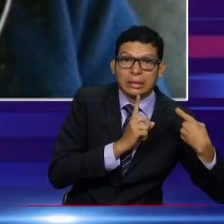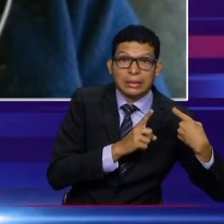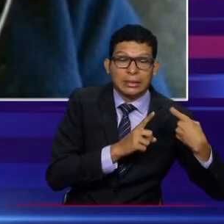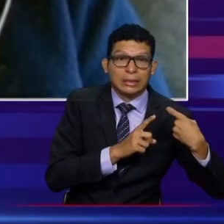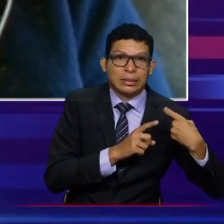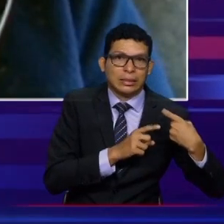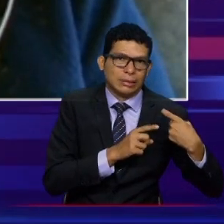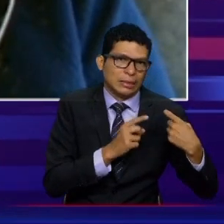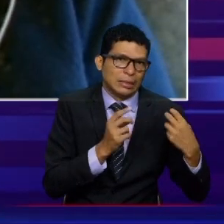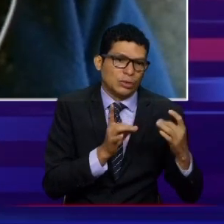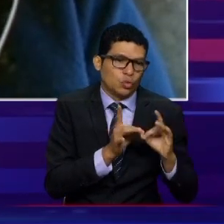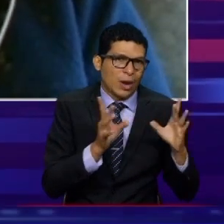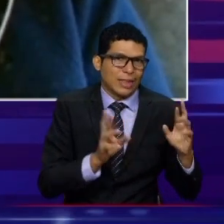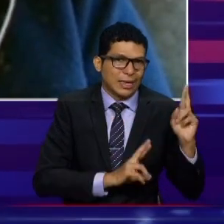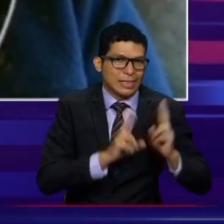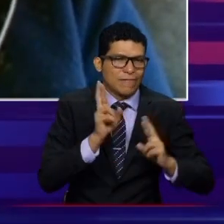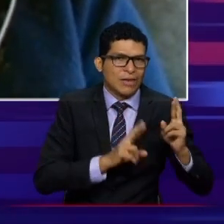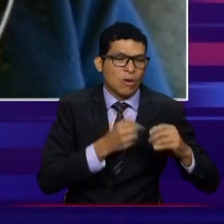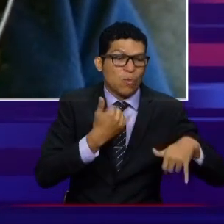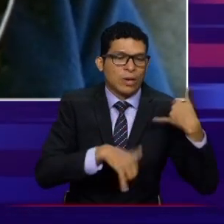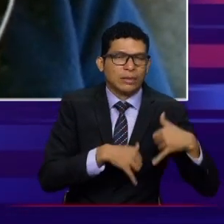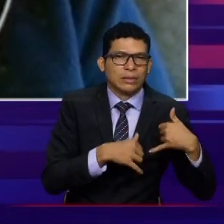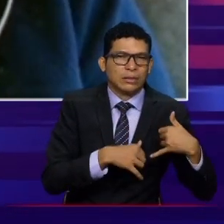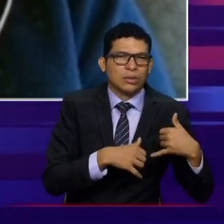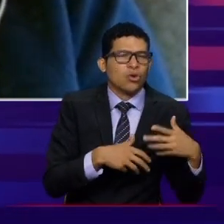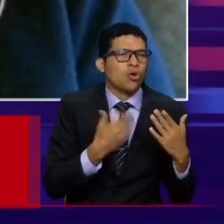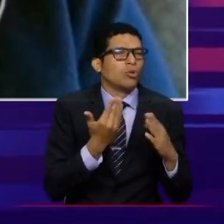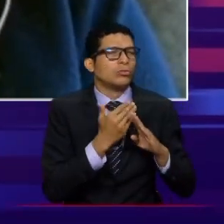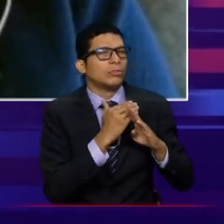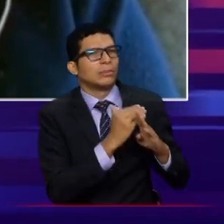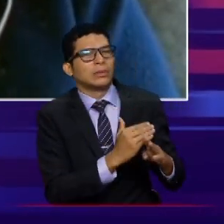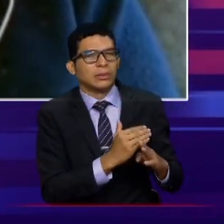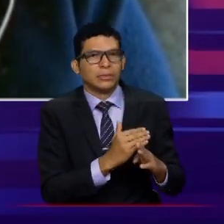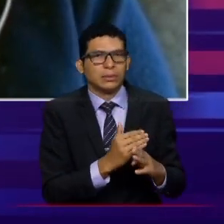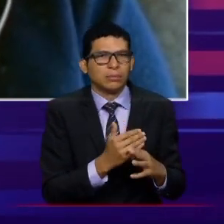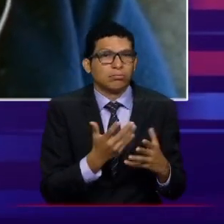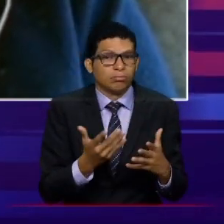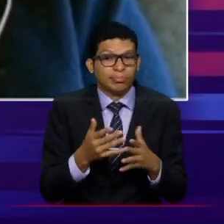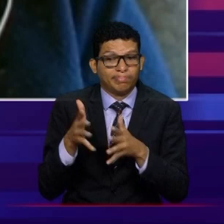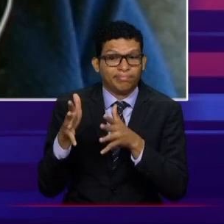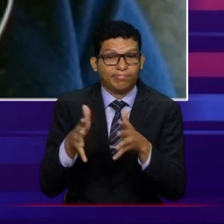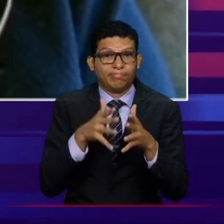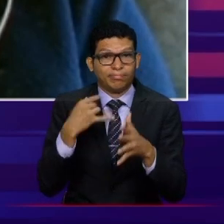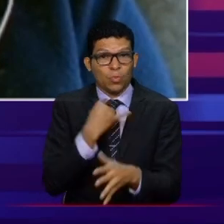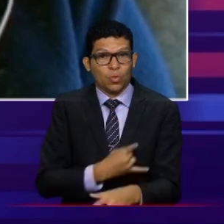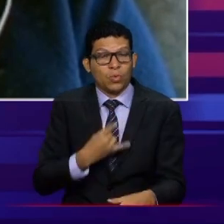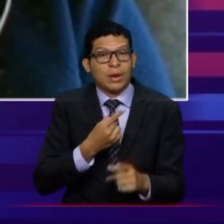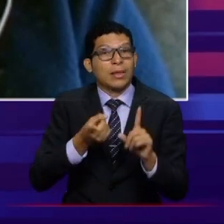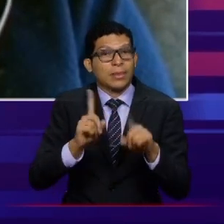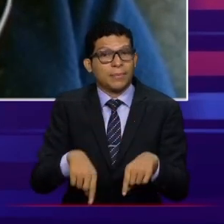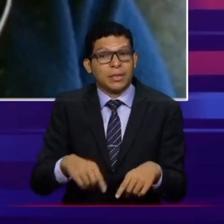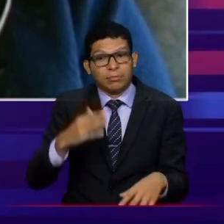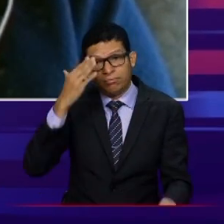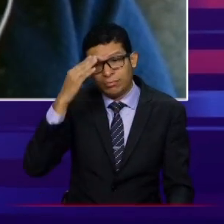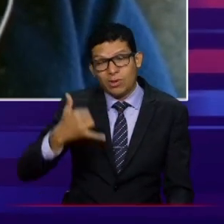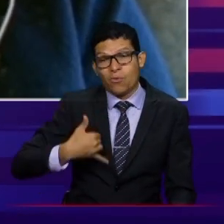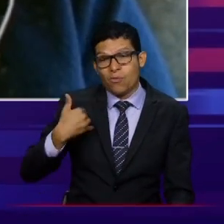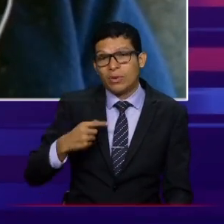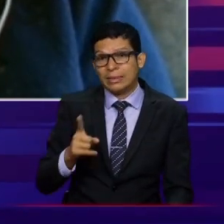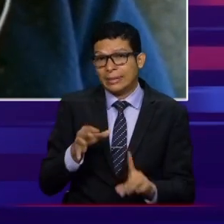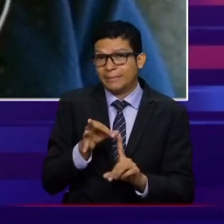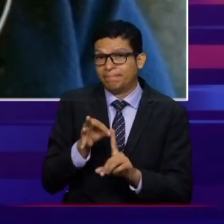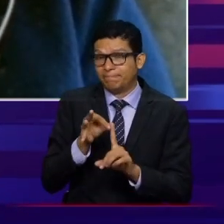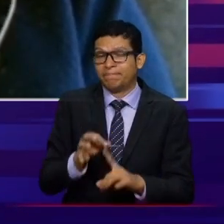online. ¿Qué medidas se están tomando en Colombia para prevenirla, Liliana, y así educar a los usuarios también, especialmente a los más jóvenes?